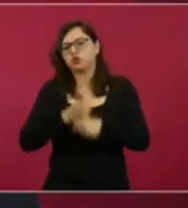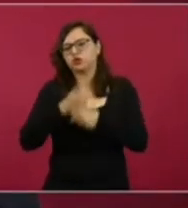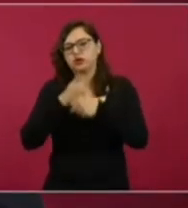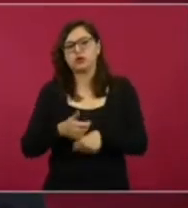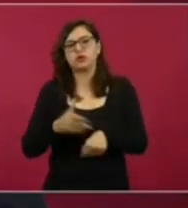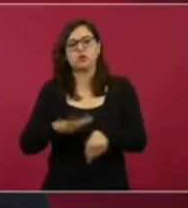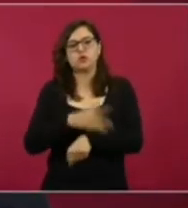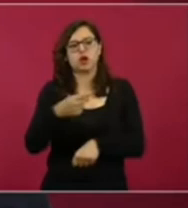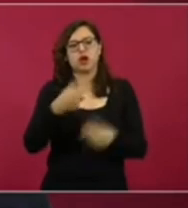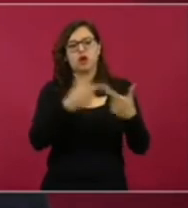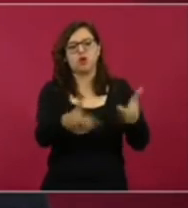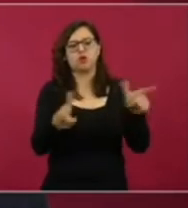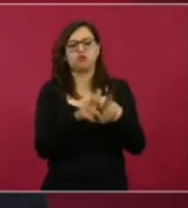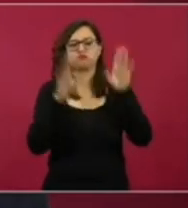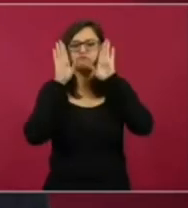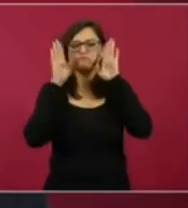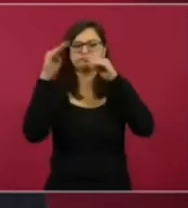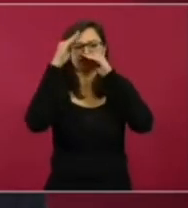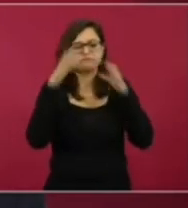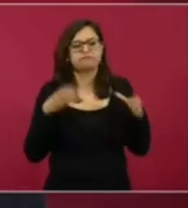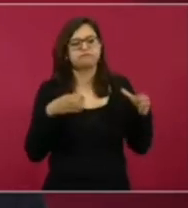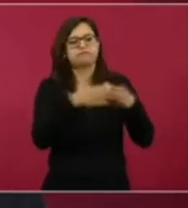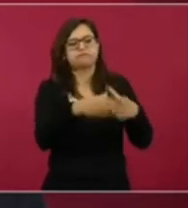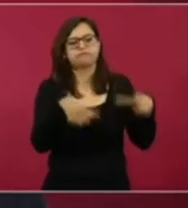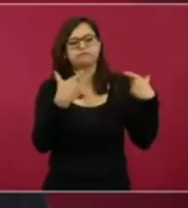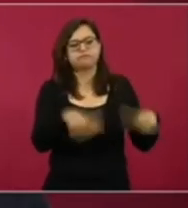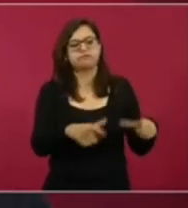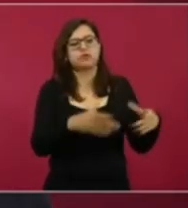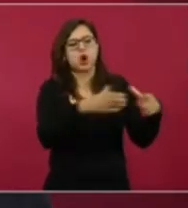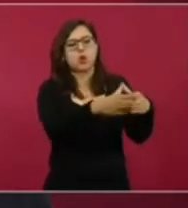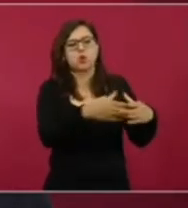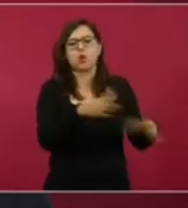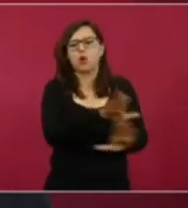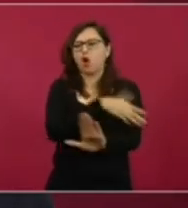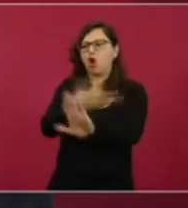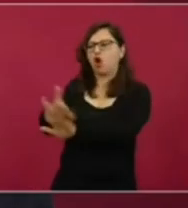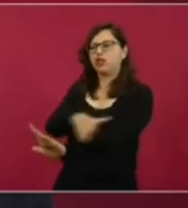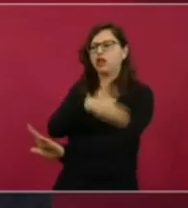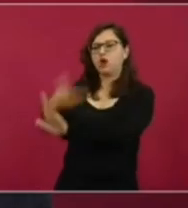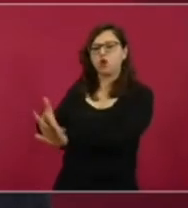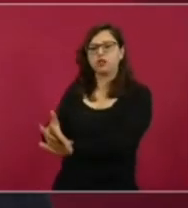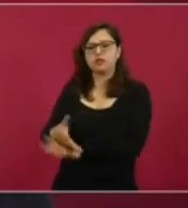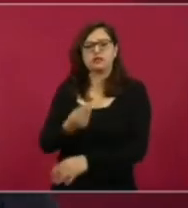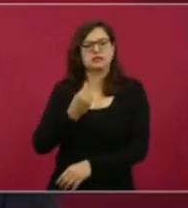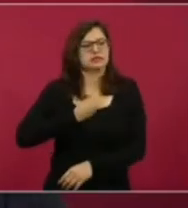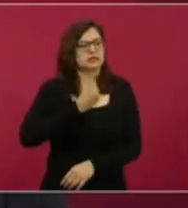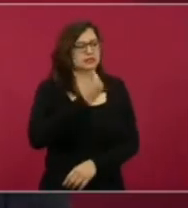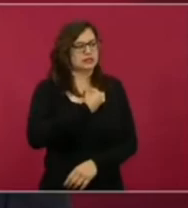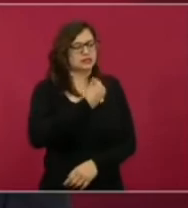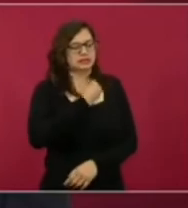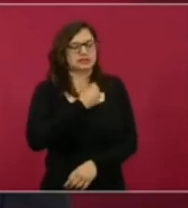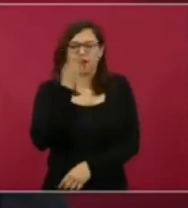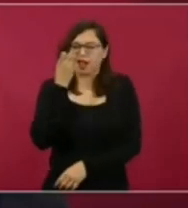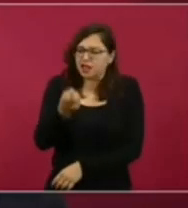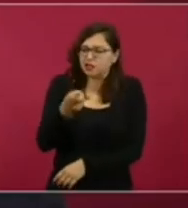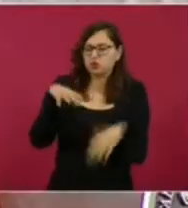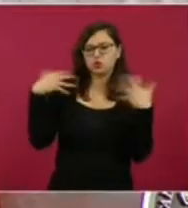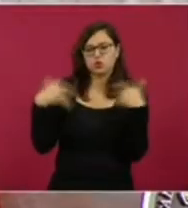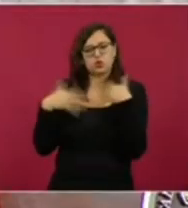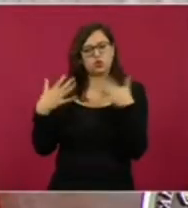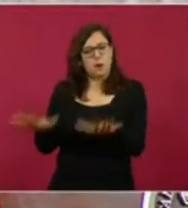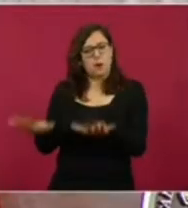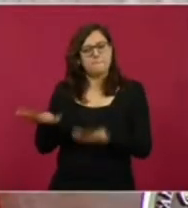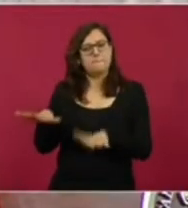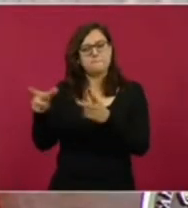conservadores, a oligarquías. Entonces, es bienvenido Lula.